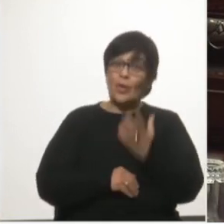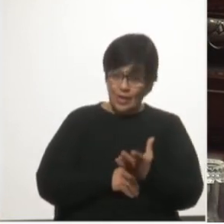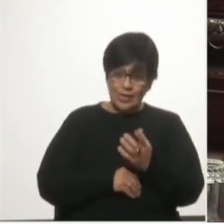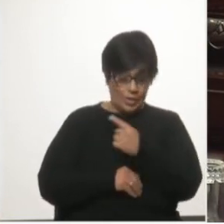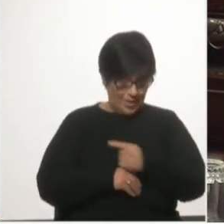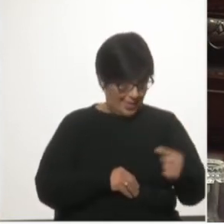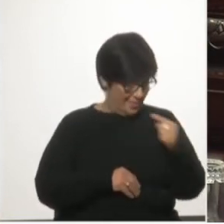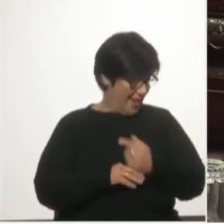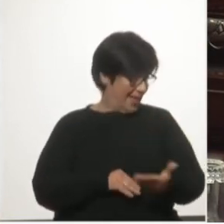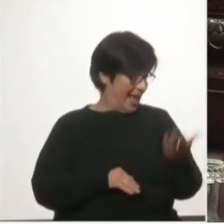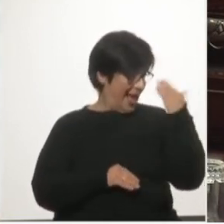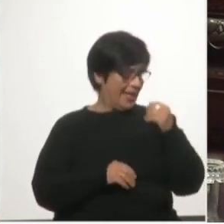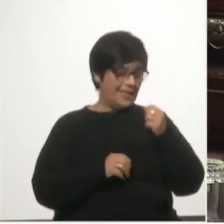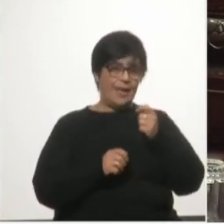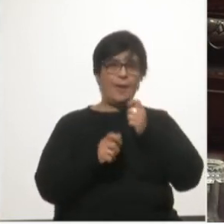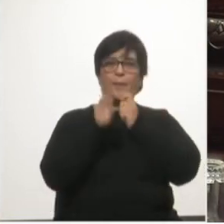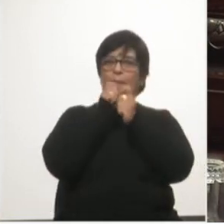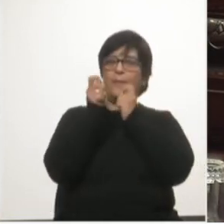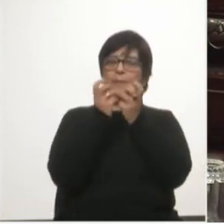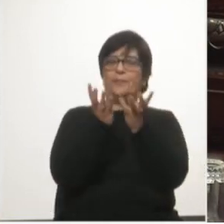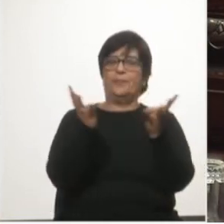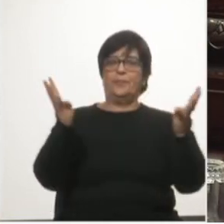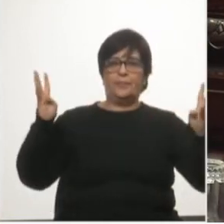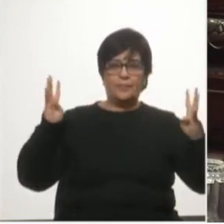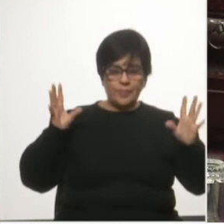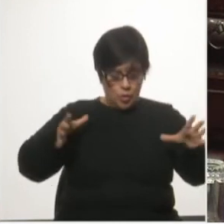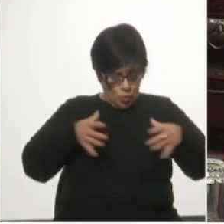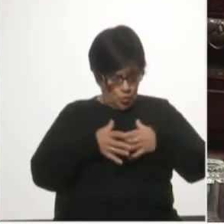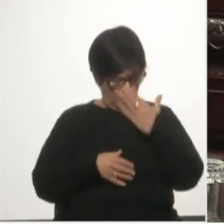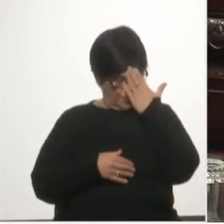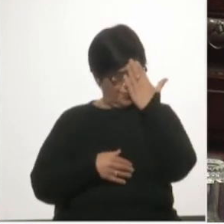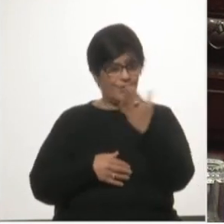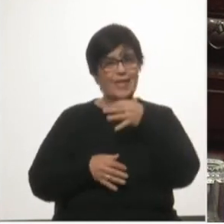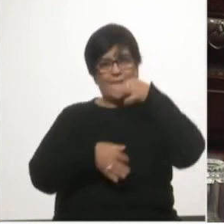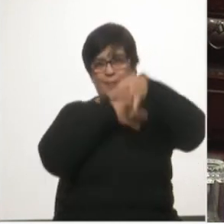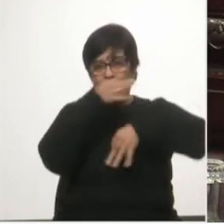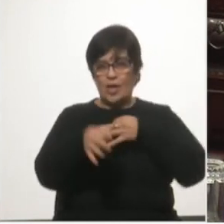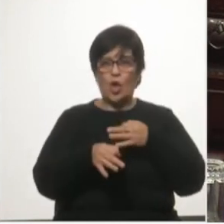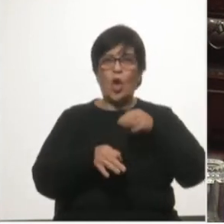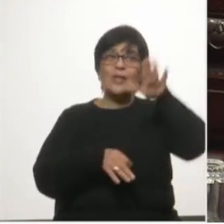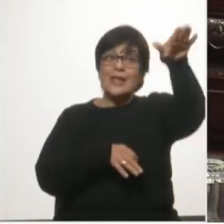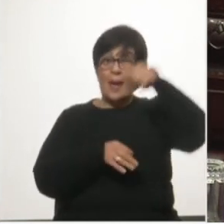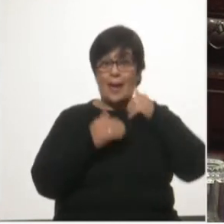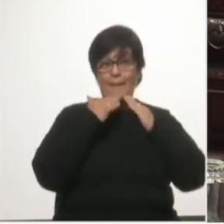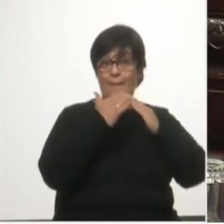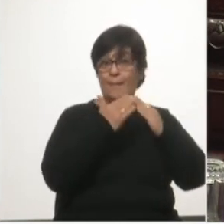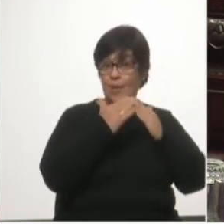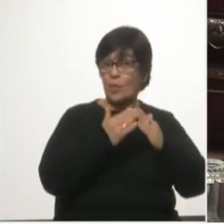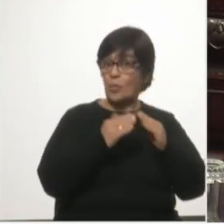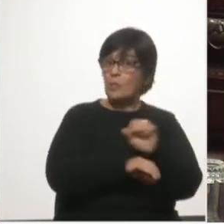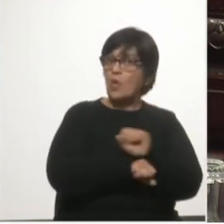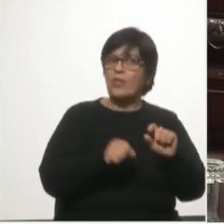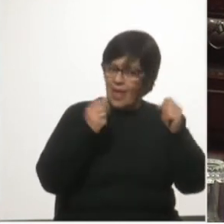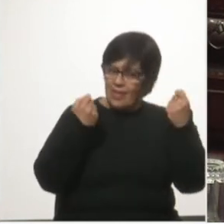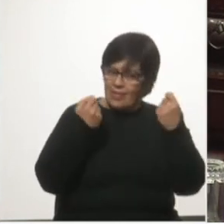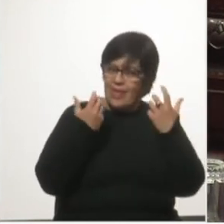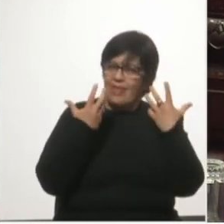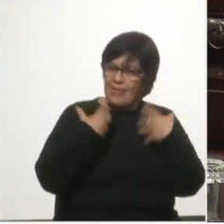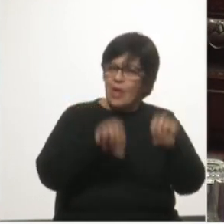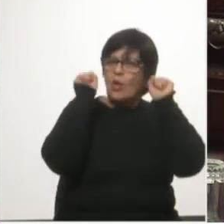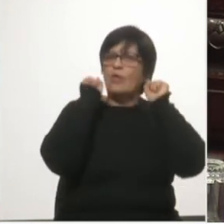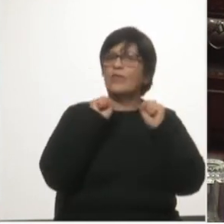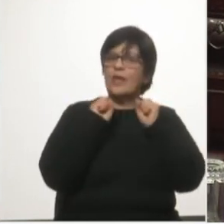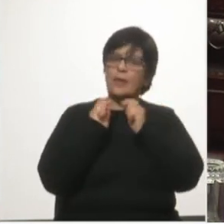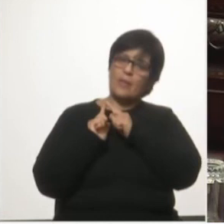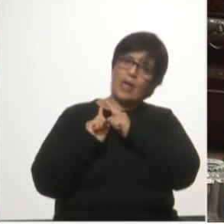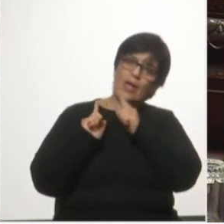hace una semana en la conferencia de prensa la bancada del frente amplio planteó que la interpelación podía arrojar luz sobre todo este